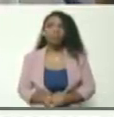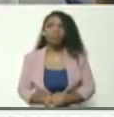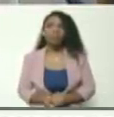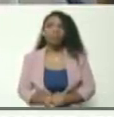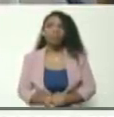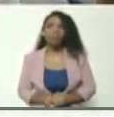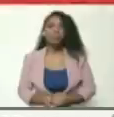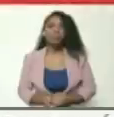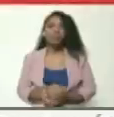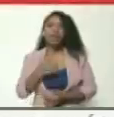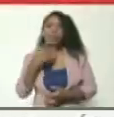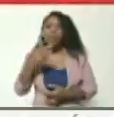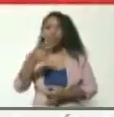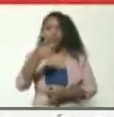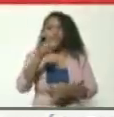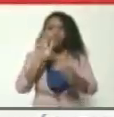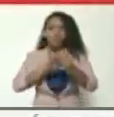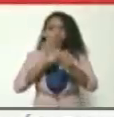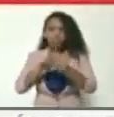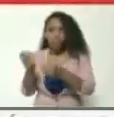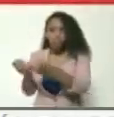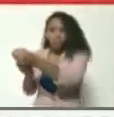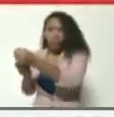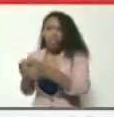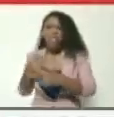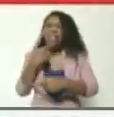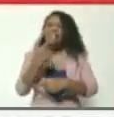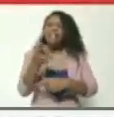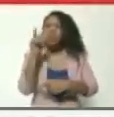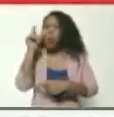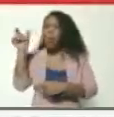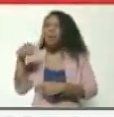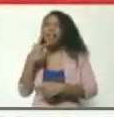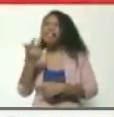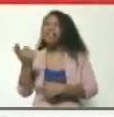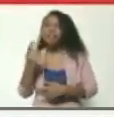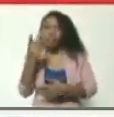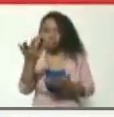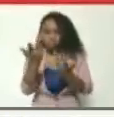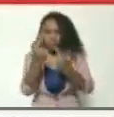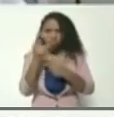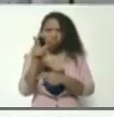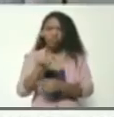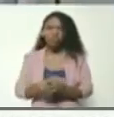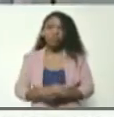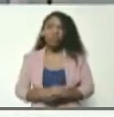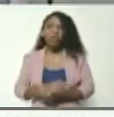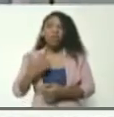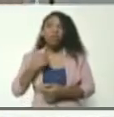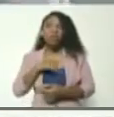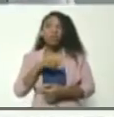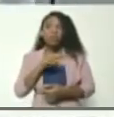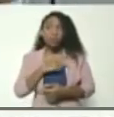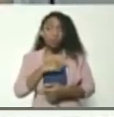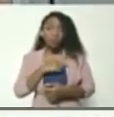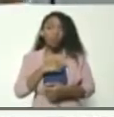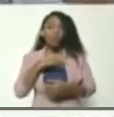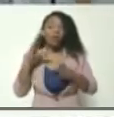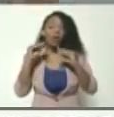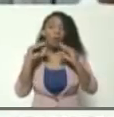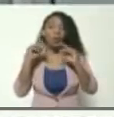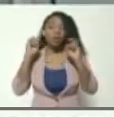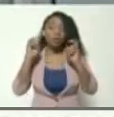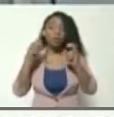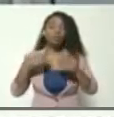¿Qué? Pero habla ahí, agarra un micrófono. ¿Qué te ha dicho Rafael Ríos? Cuéntame tú. Bueno, ahorita estamos conversando del tema, porque le